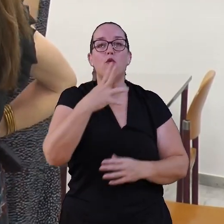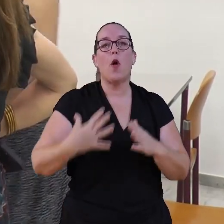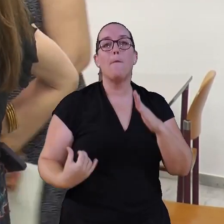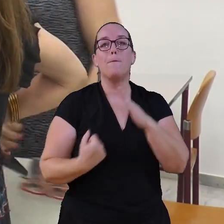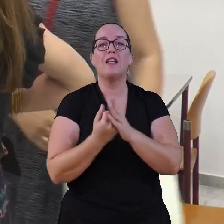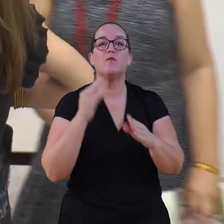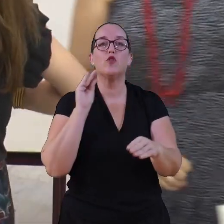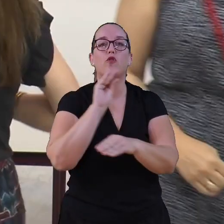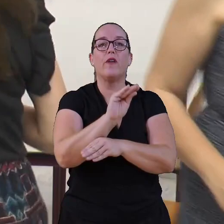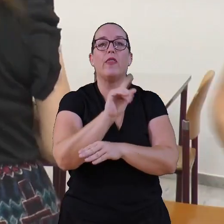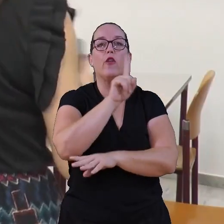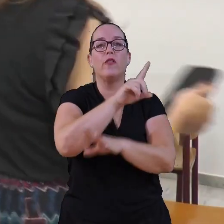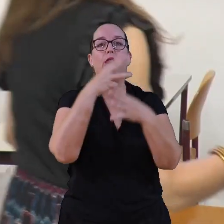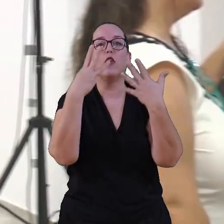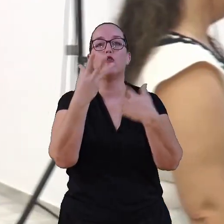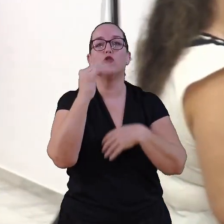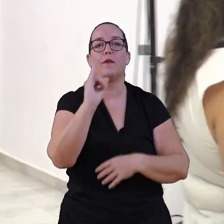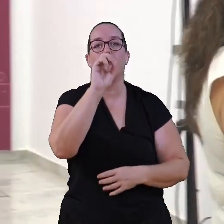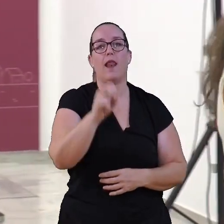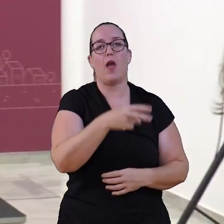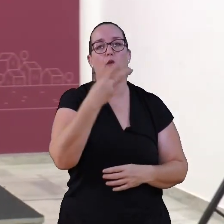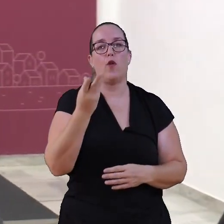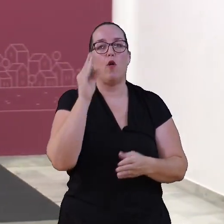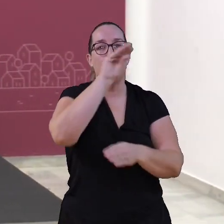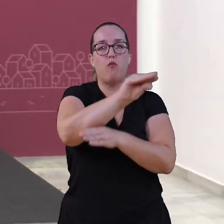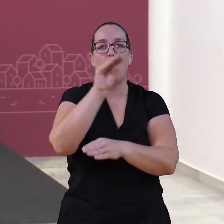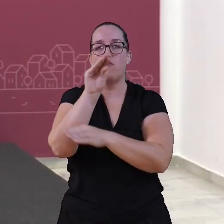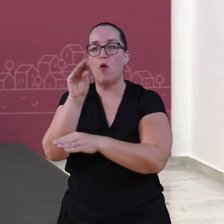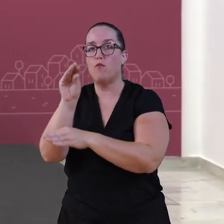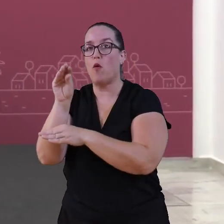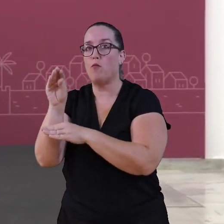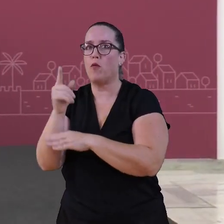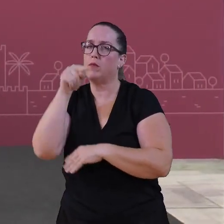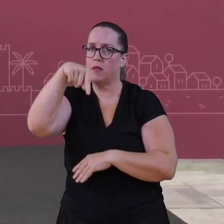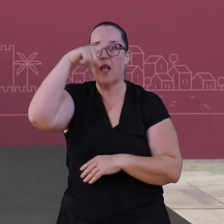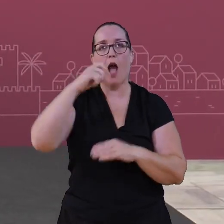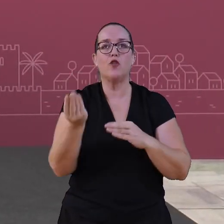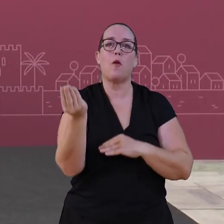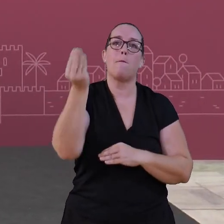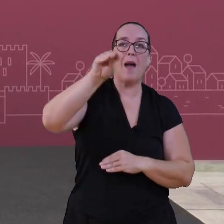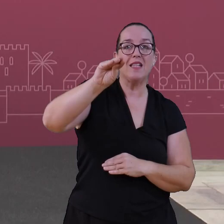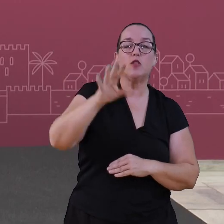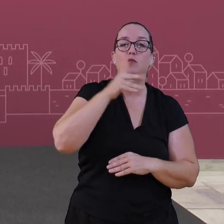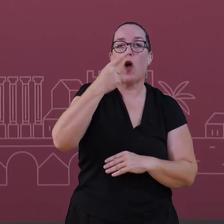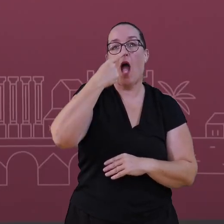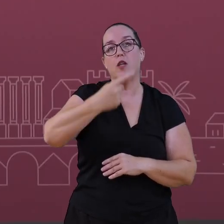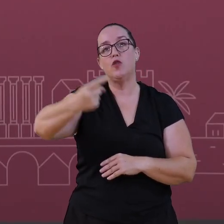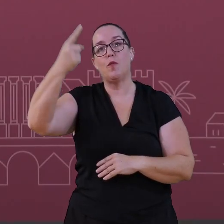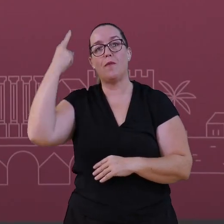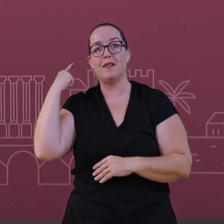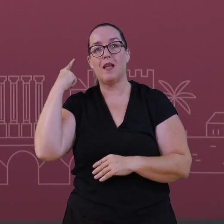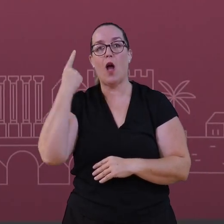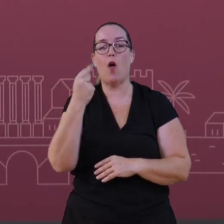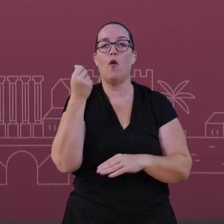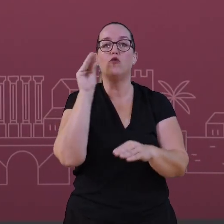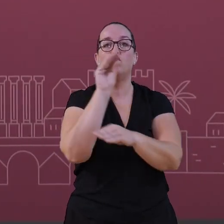importe máximo de cada proyecto ascenderá a 18.000 euros, cantidades superiores a la convocatoria anterior, cuando el presupuesto era